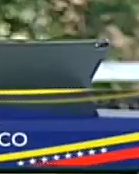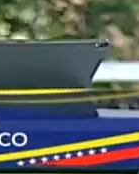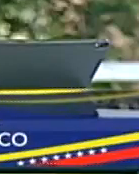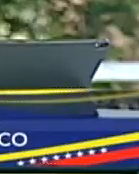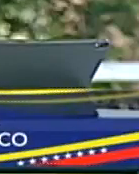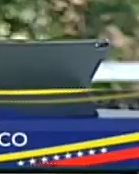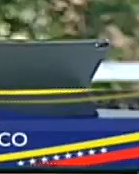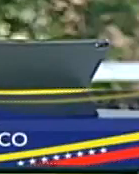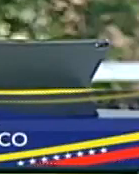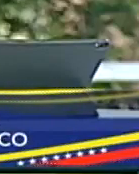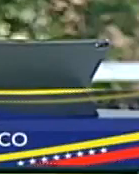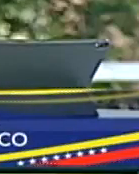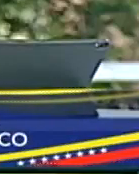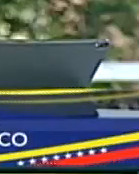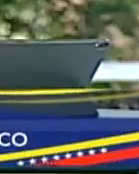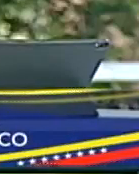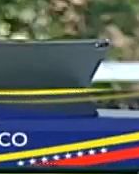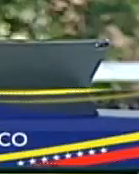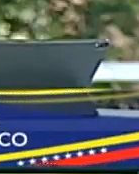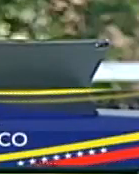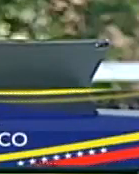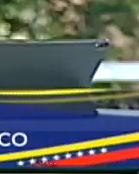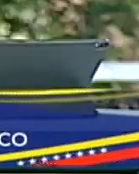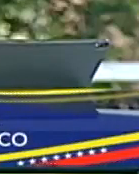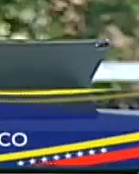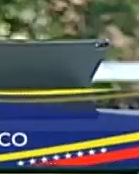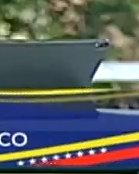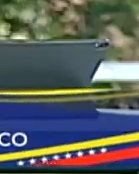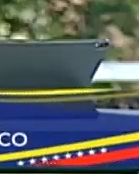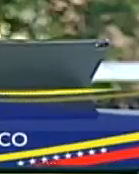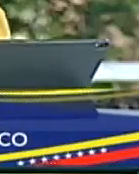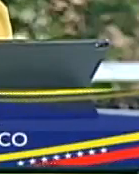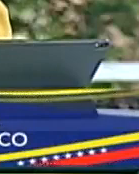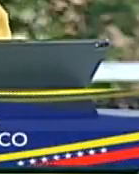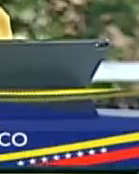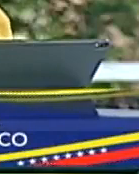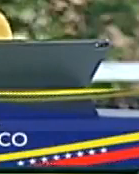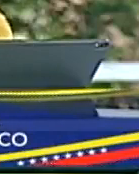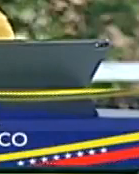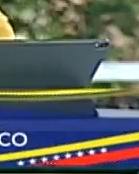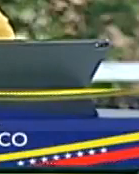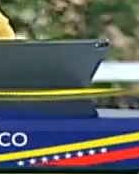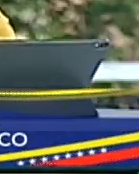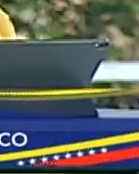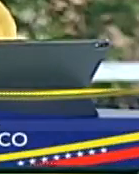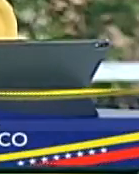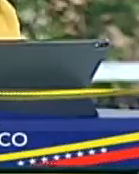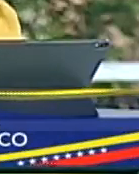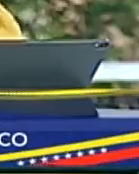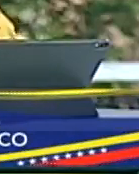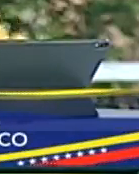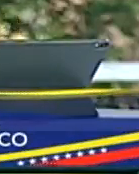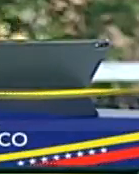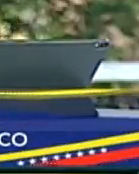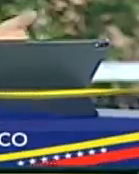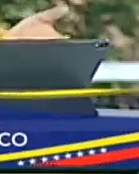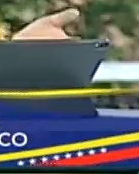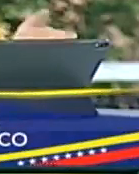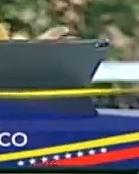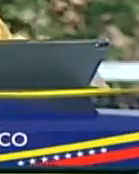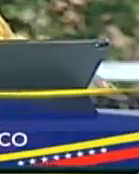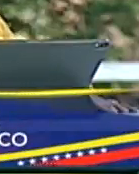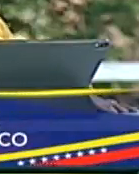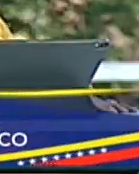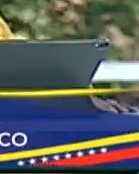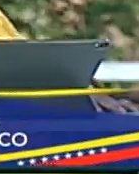la tierra, húmeda, enriquecida, y luego en la semilla, semillas resistentes, ya hay